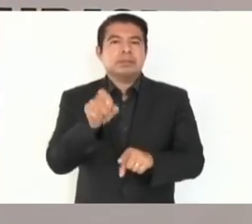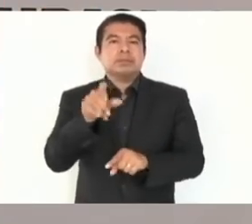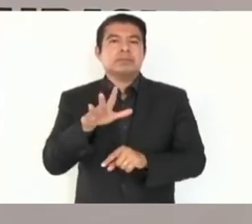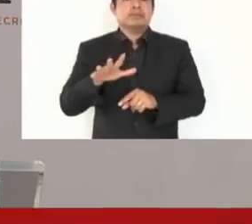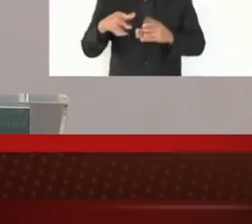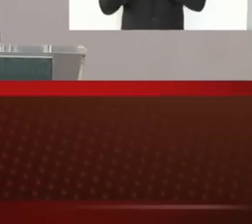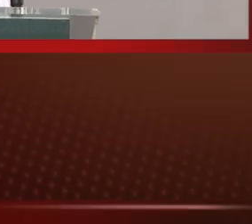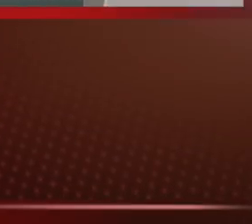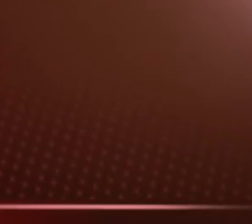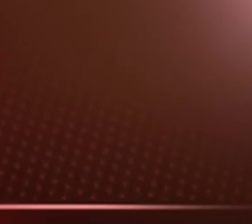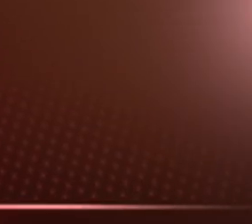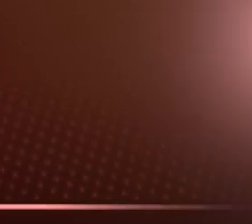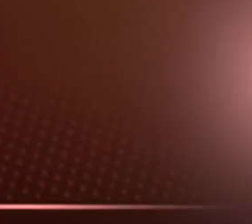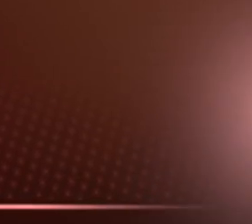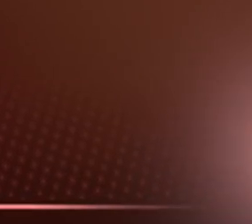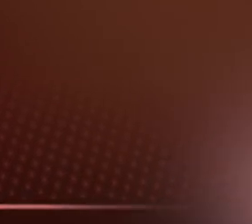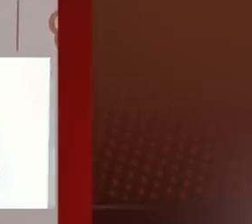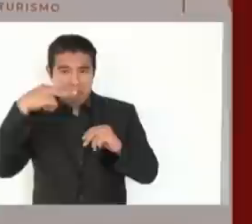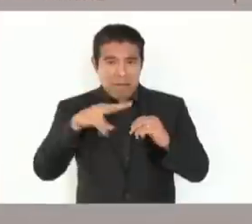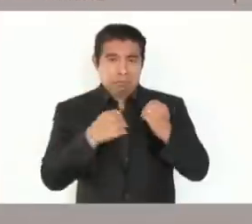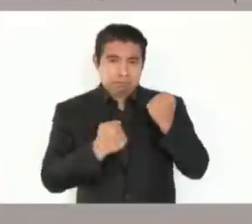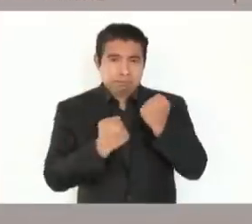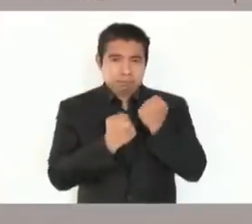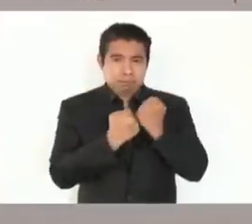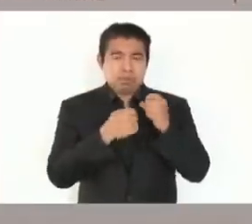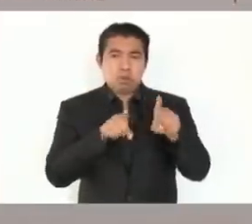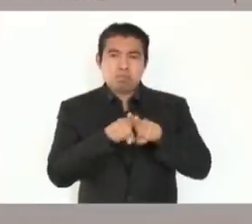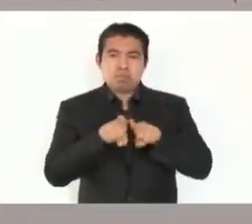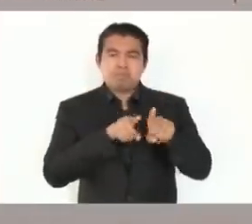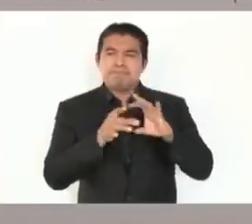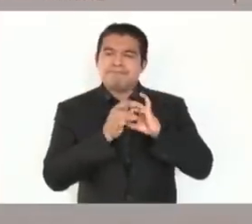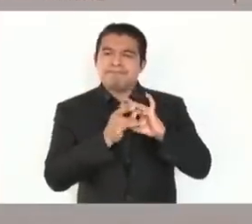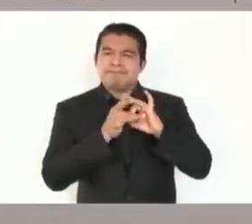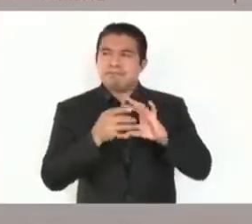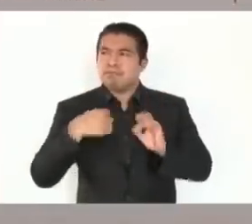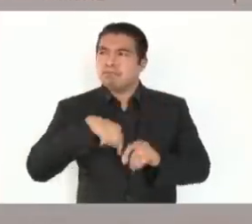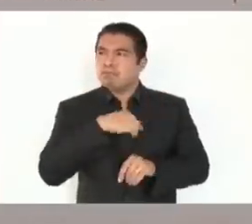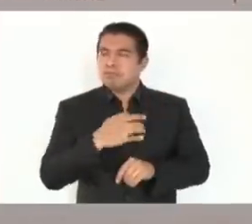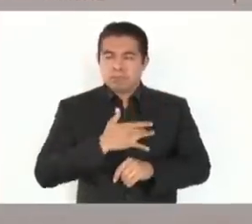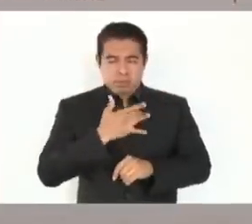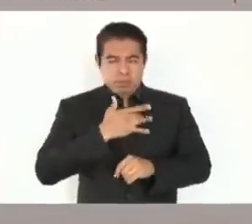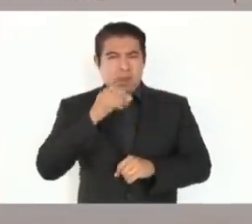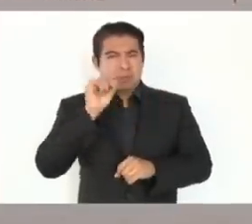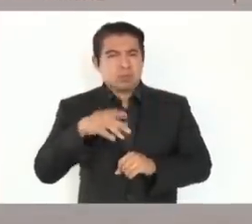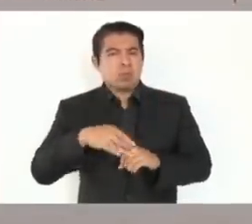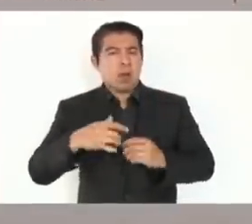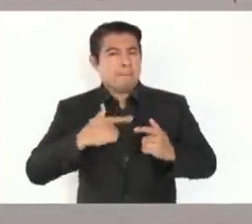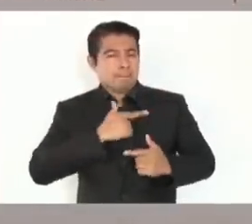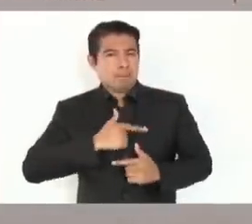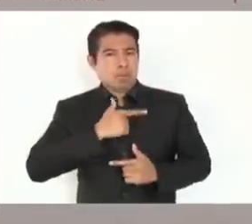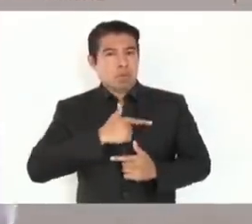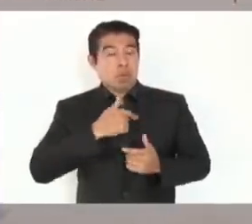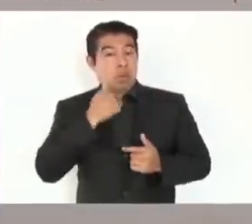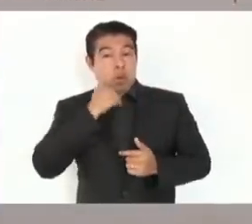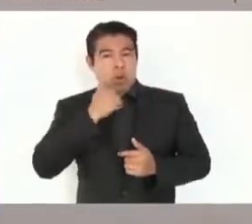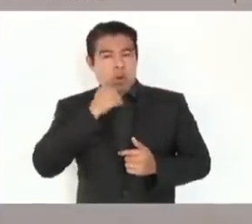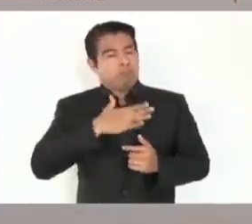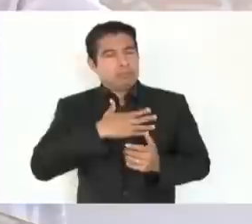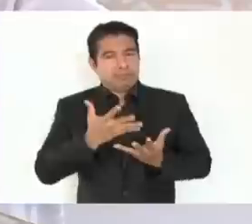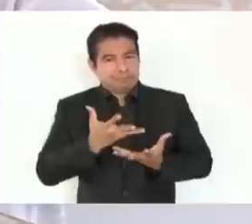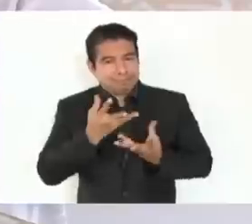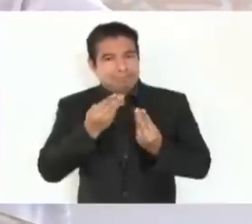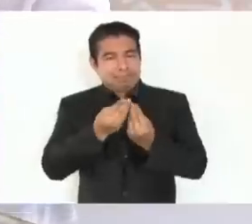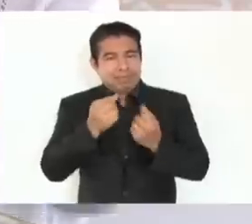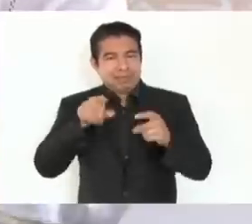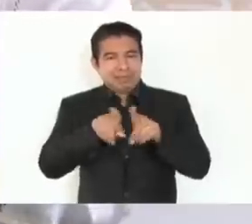desarrollo de México. Por eso, es un gusto estar aquí reunidos para presentar los avances del tramo 1